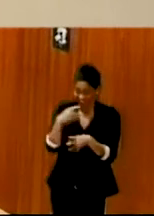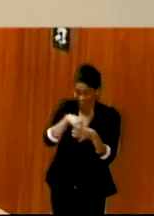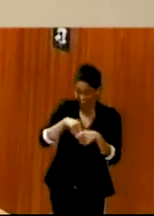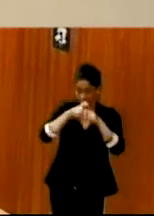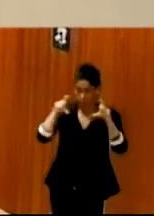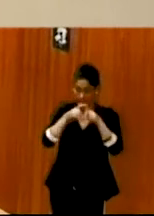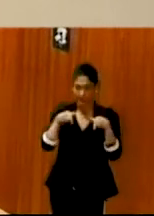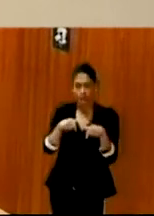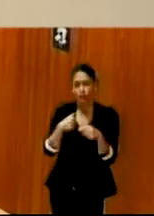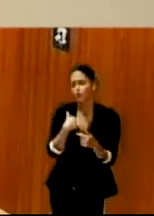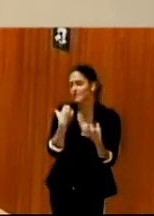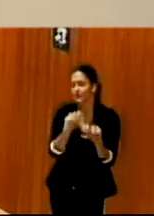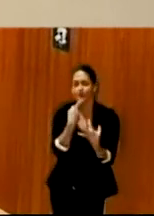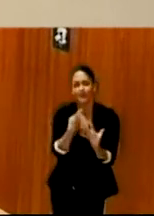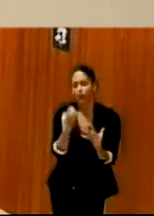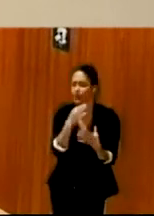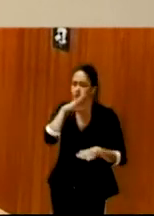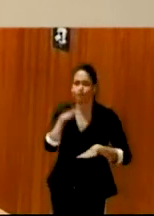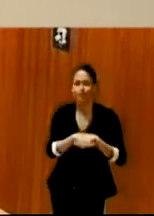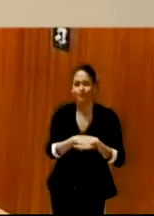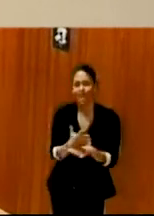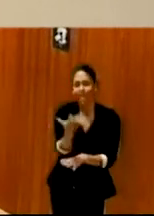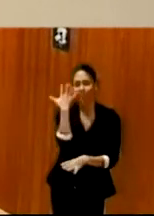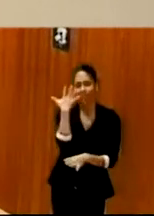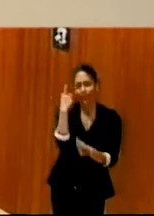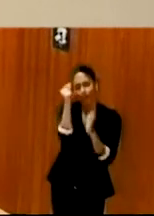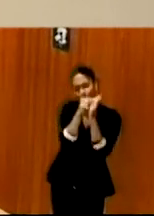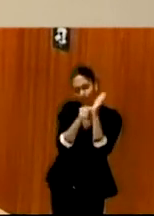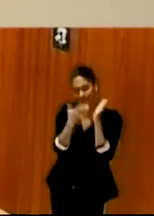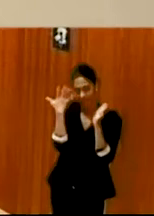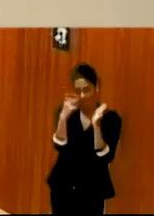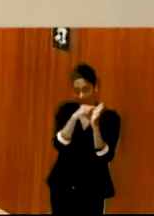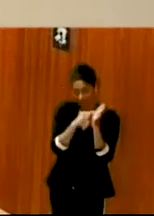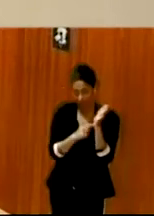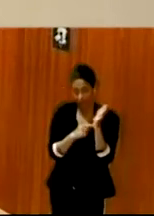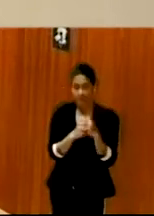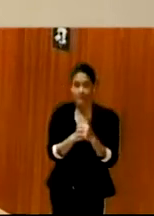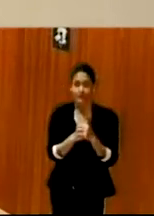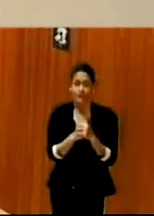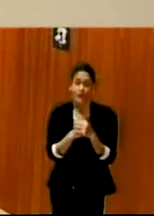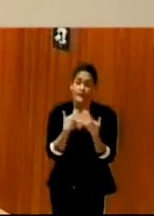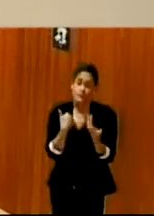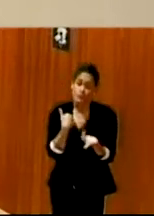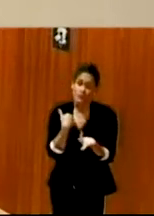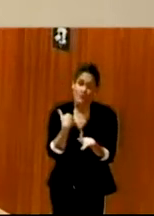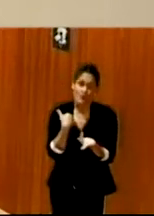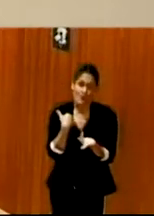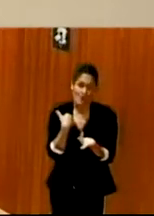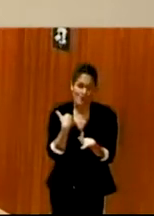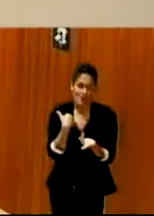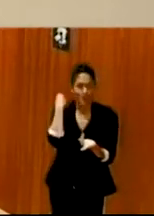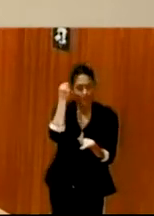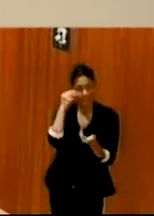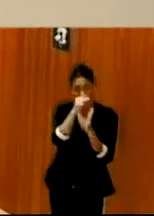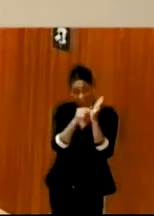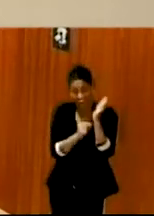yo siempre digo que hay que cumplir cinco requisitos, que además creo que sirven para muchos ámbitos de la vida.